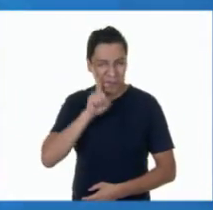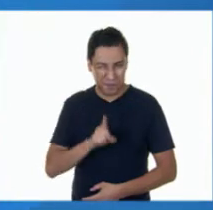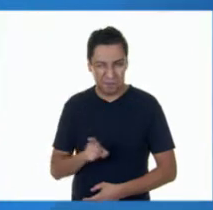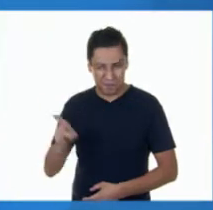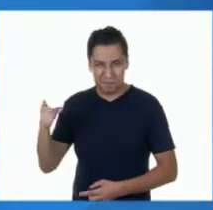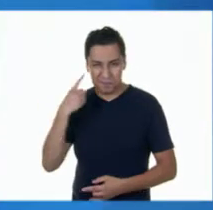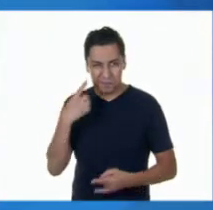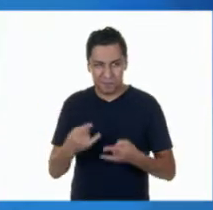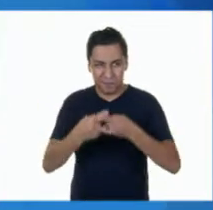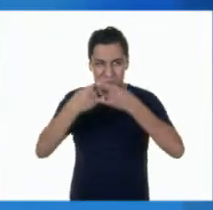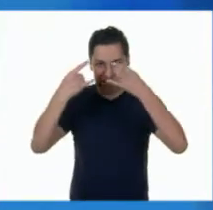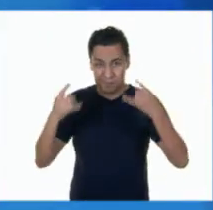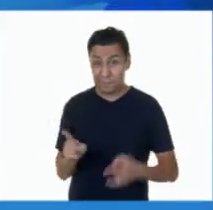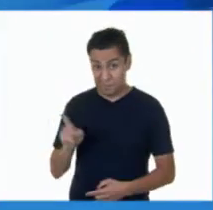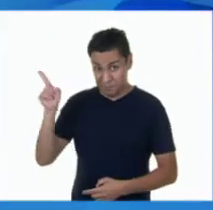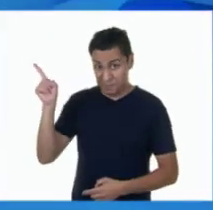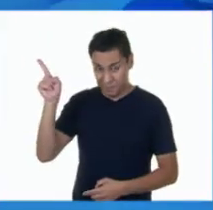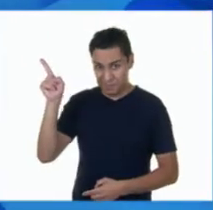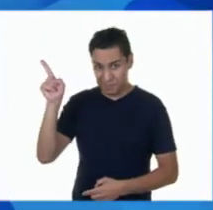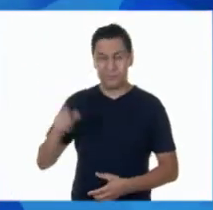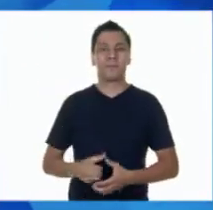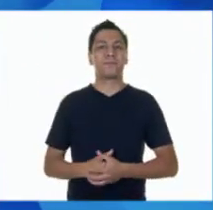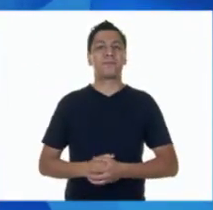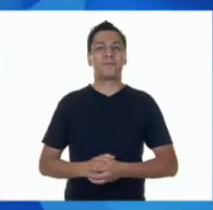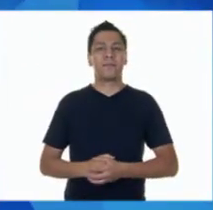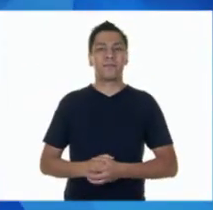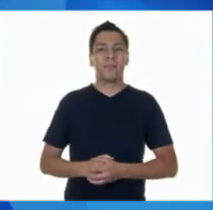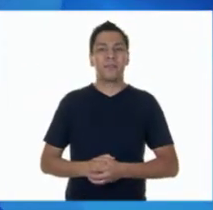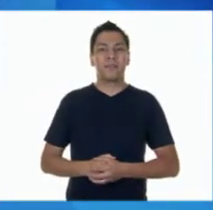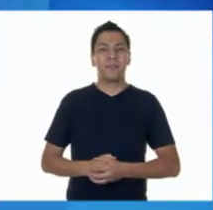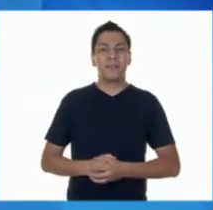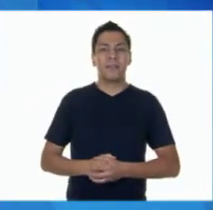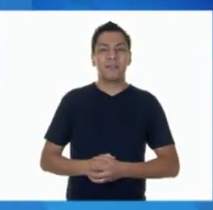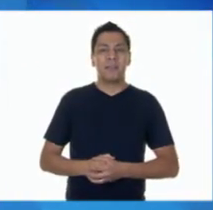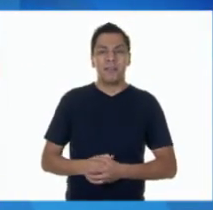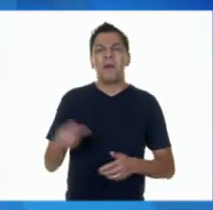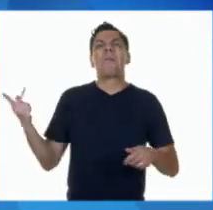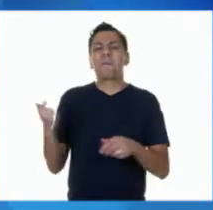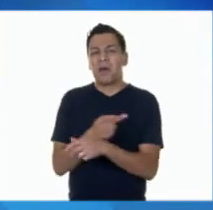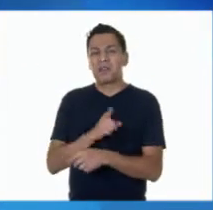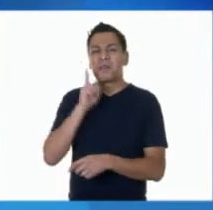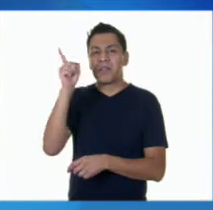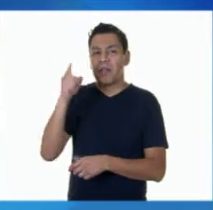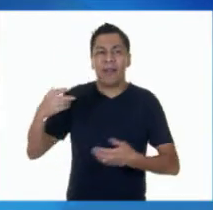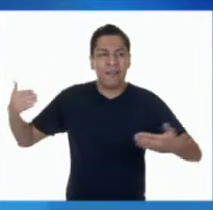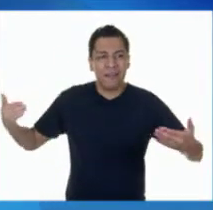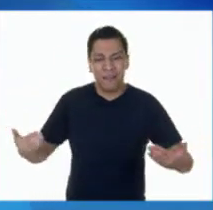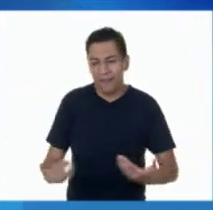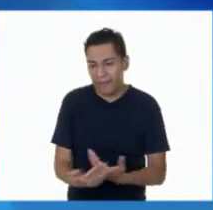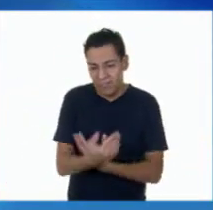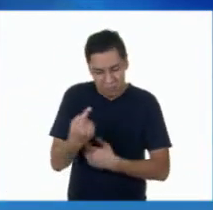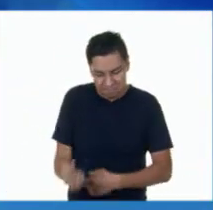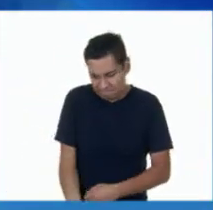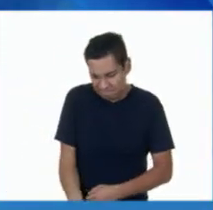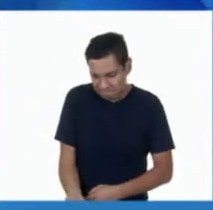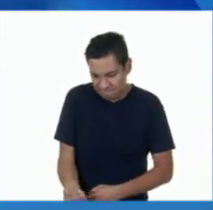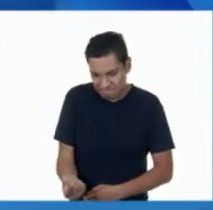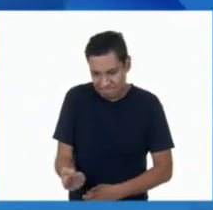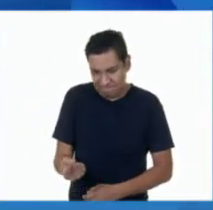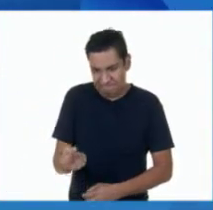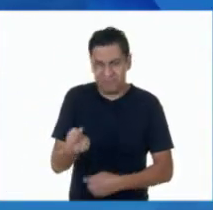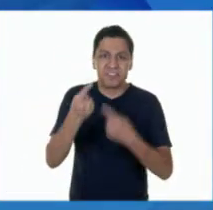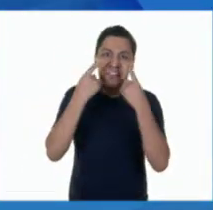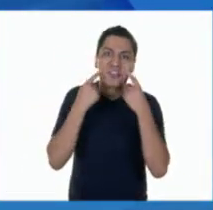que se llamaba Simón. Simón, desde que nació, era un llorón. Si tenía